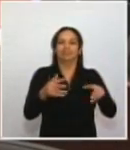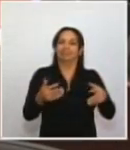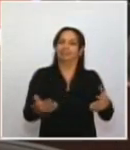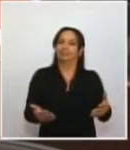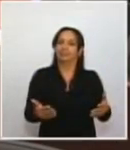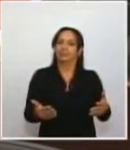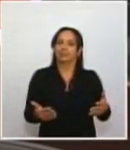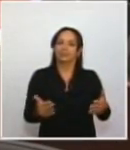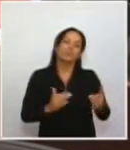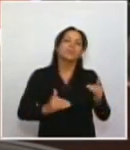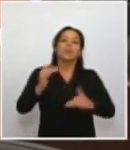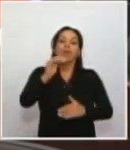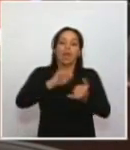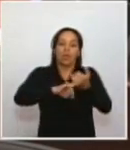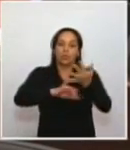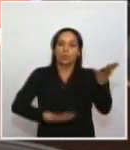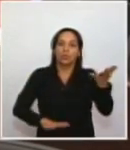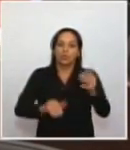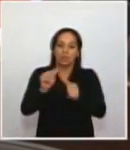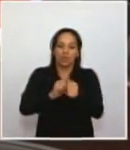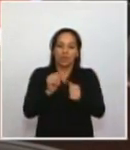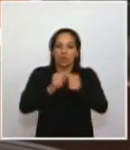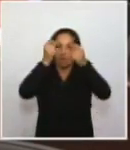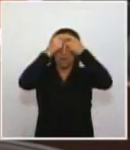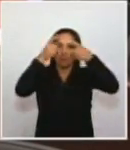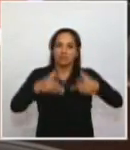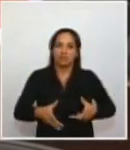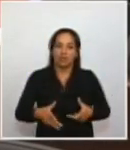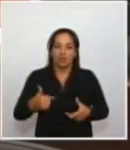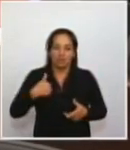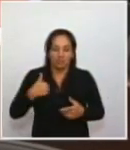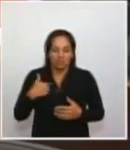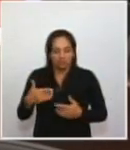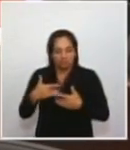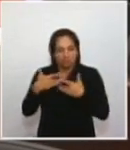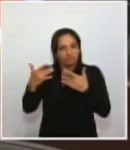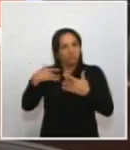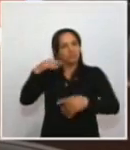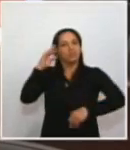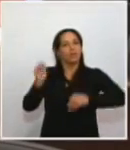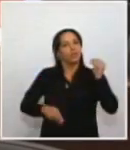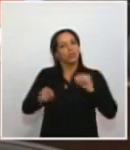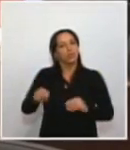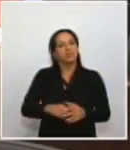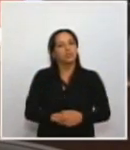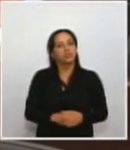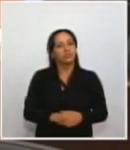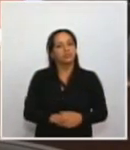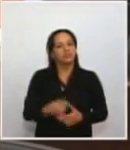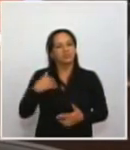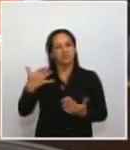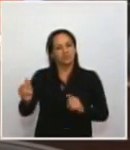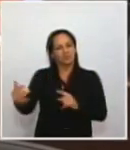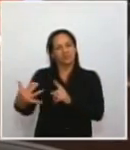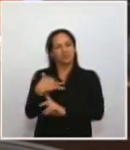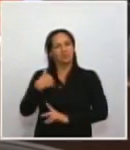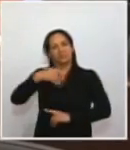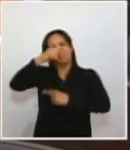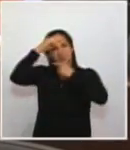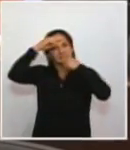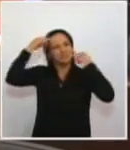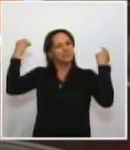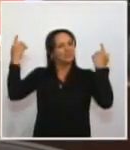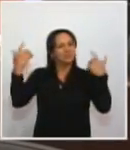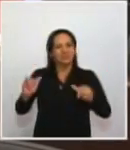inclusive la autonomía de los estados. A mí me ofende infinitamente, me jarta, me